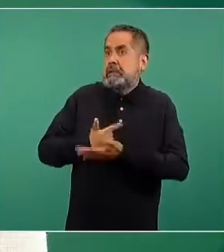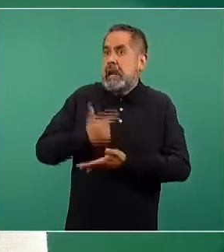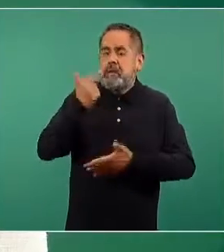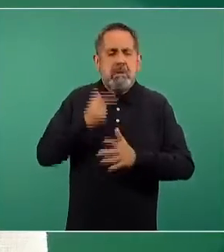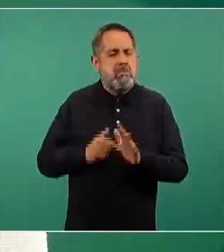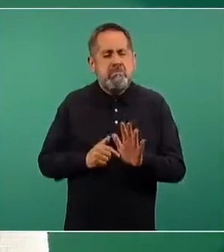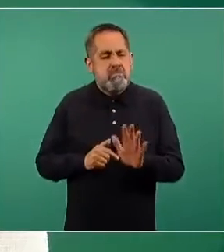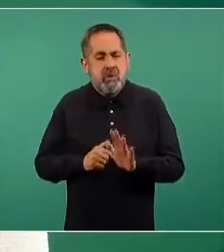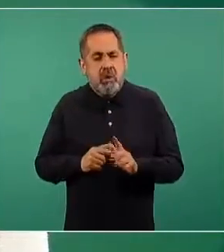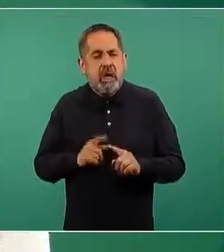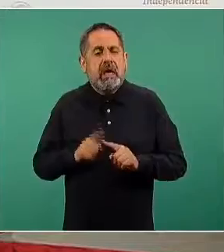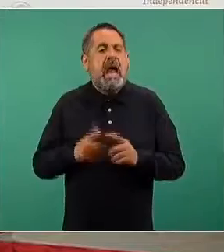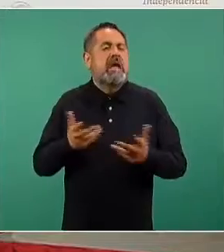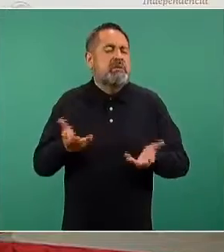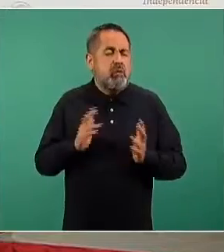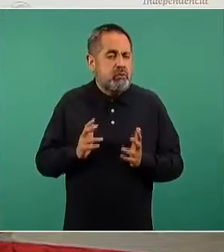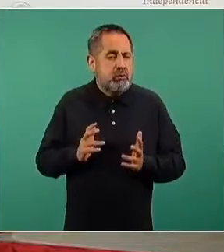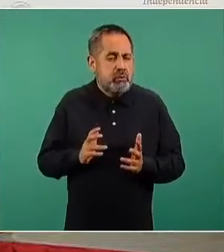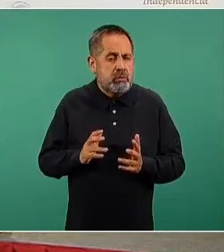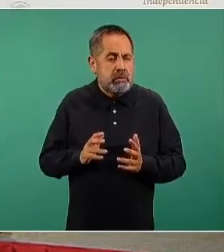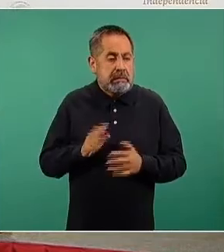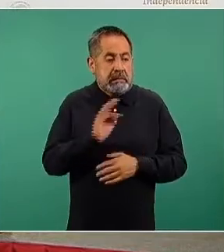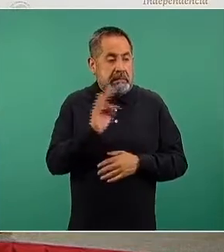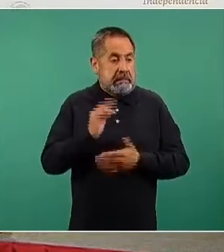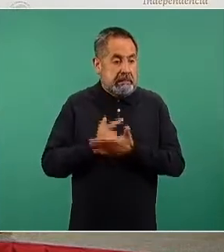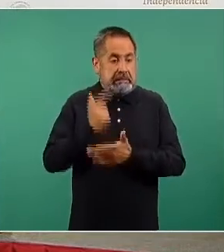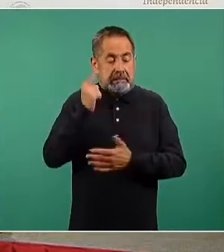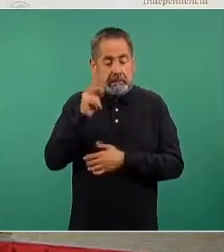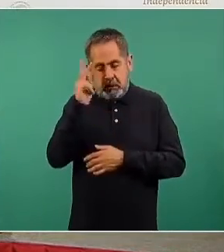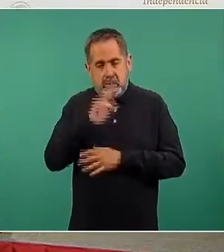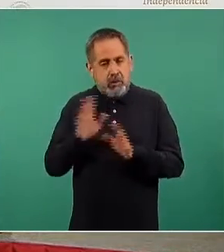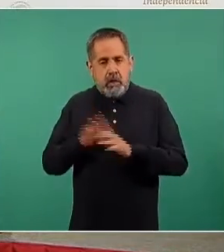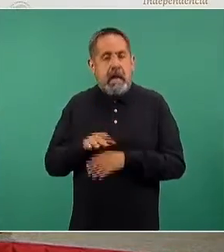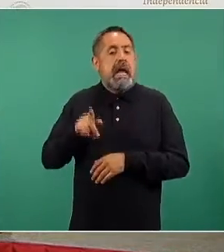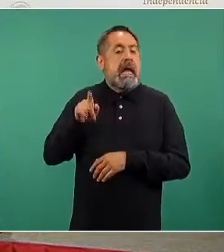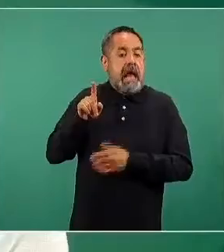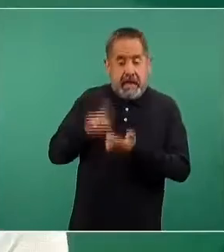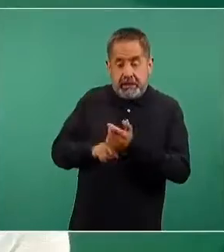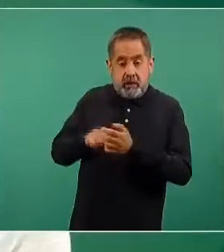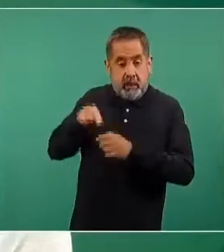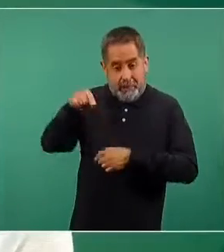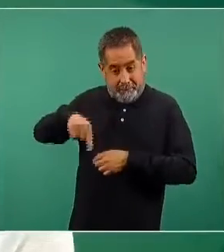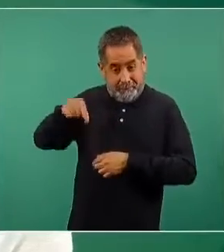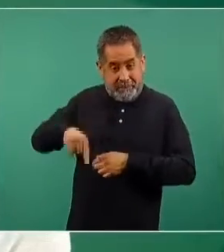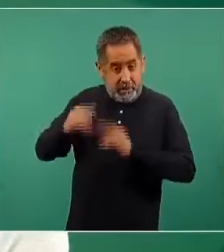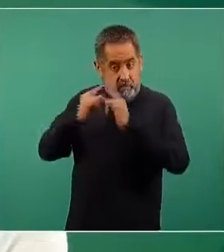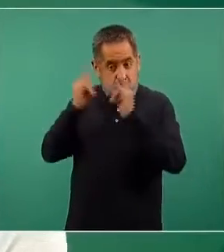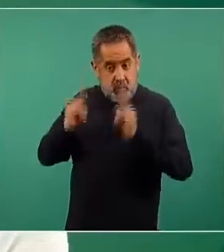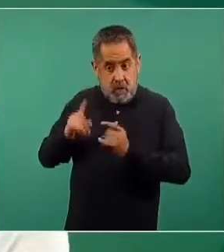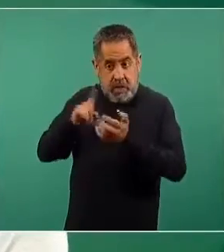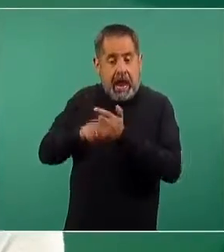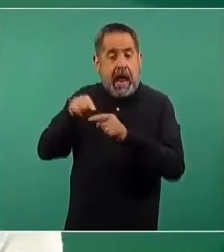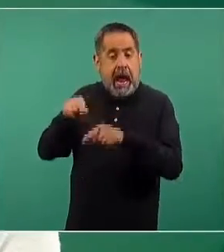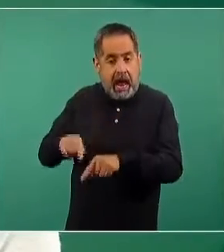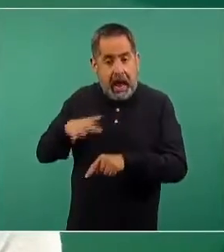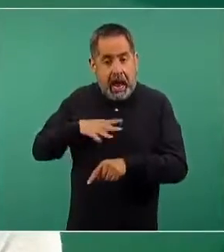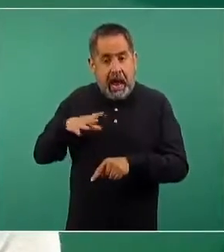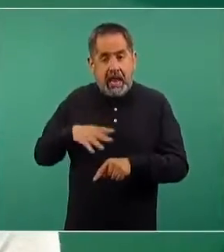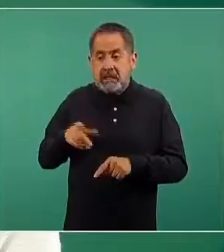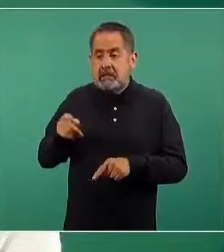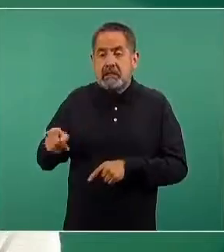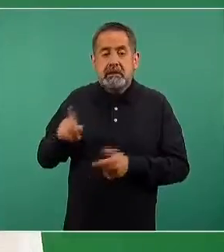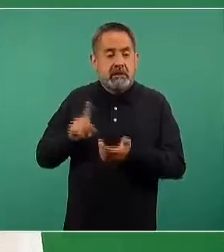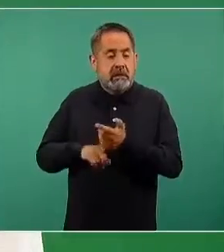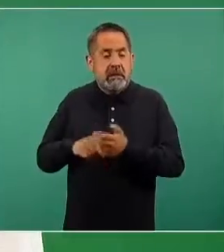ser con un desenlace muy adverso, se tiene ahí mismo en los puestos de vacunación una